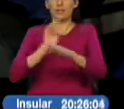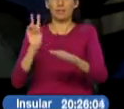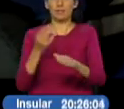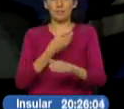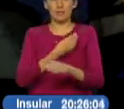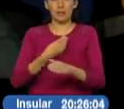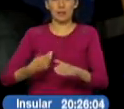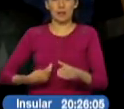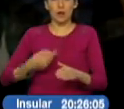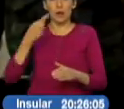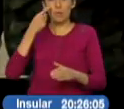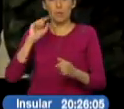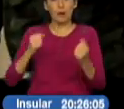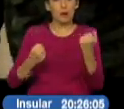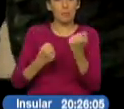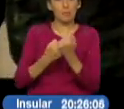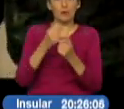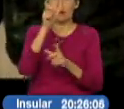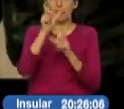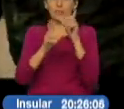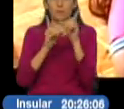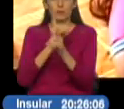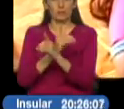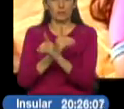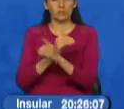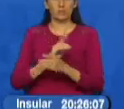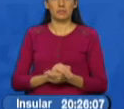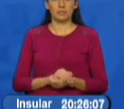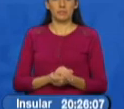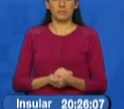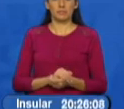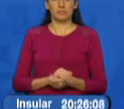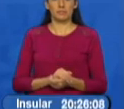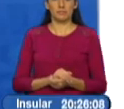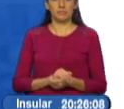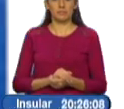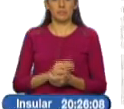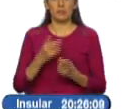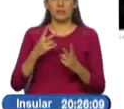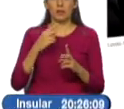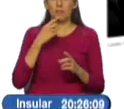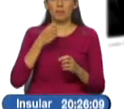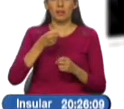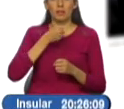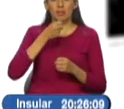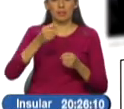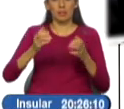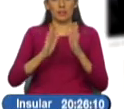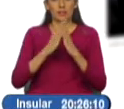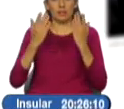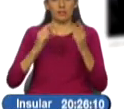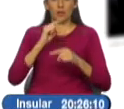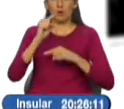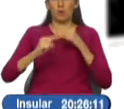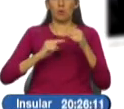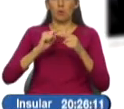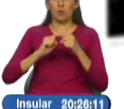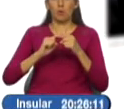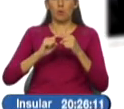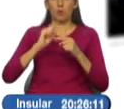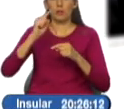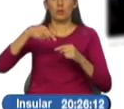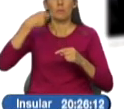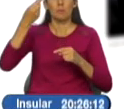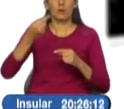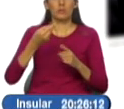República para apoyar a las personas con discapacidad. Ernesto Londoño escribe Cuando asuma el cargo el mes próximo